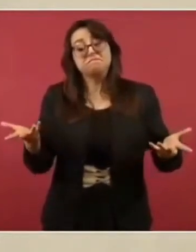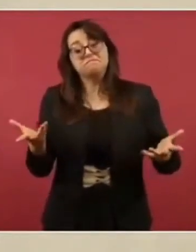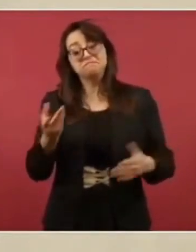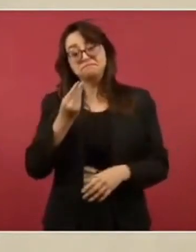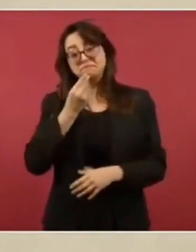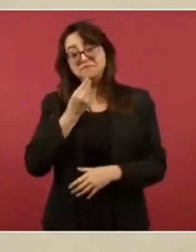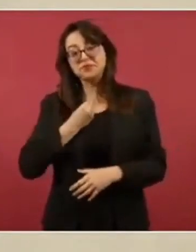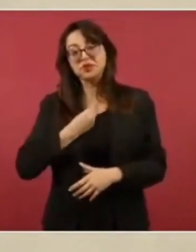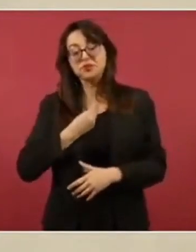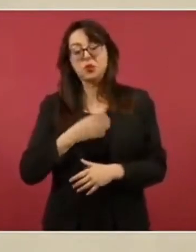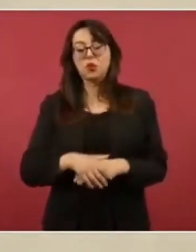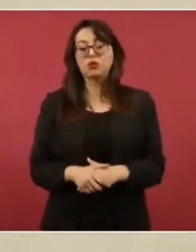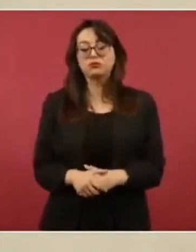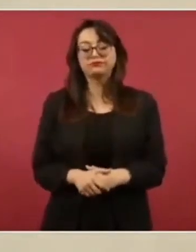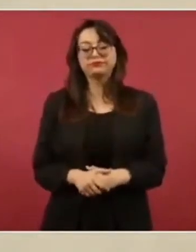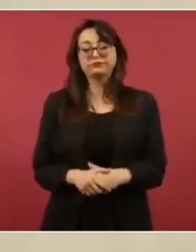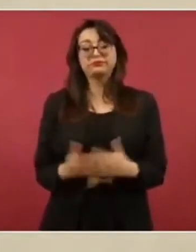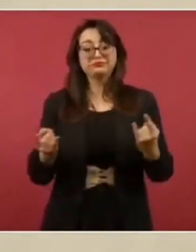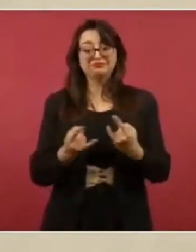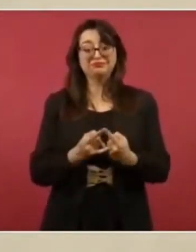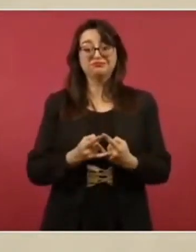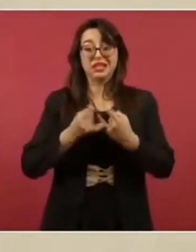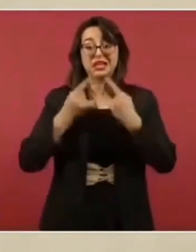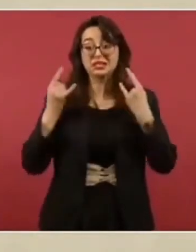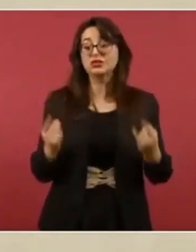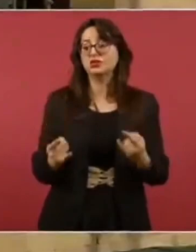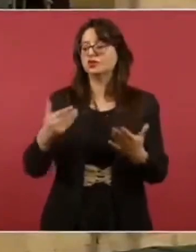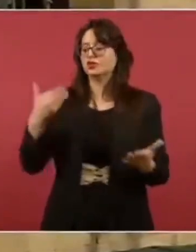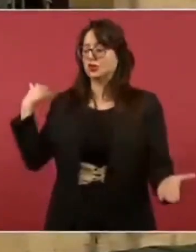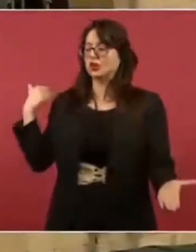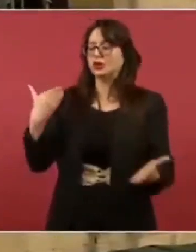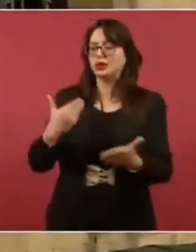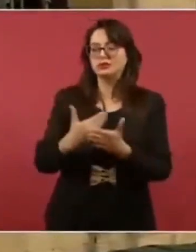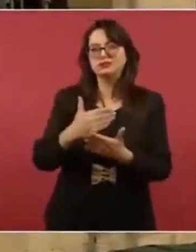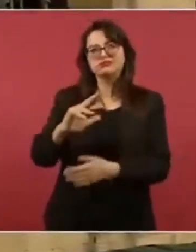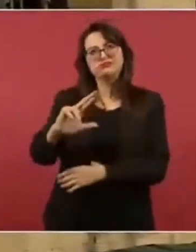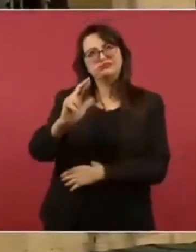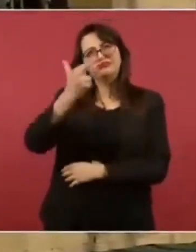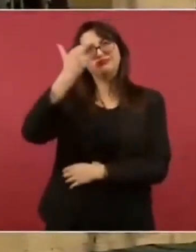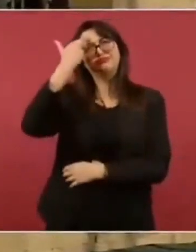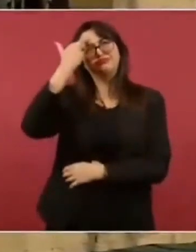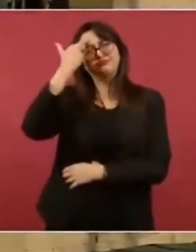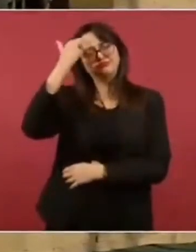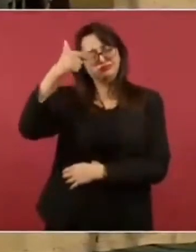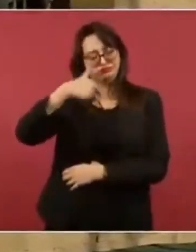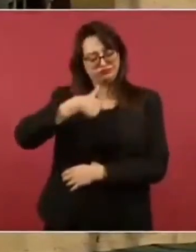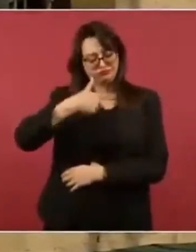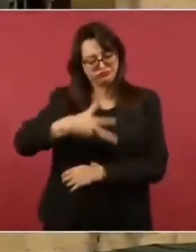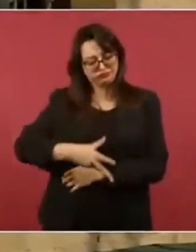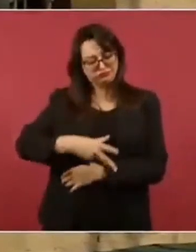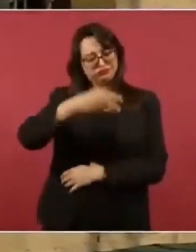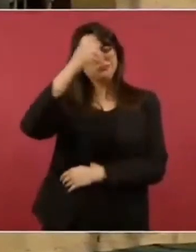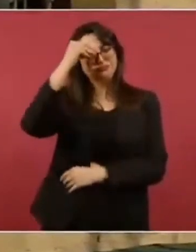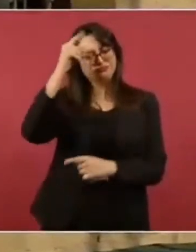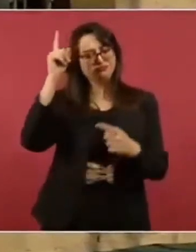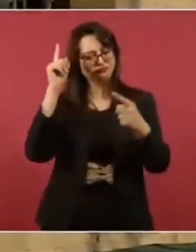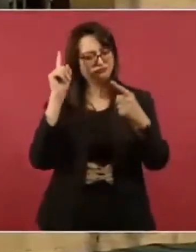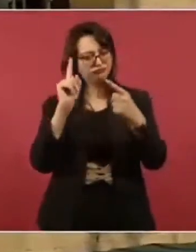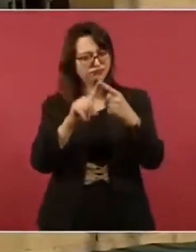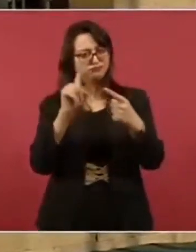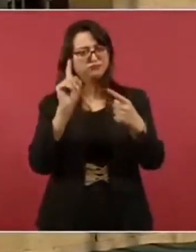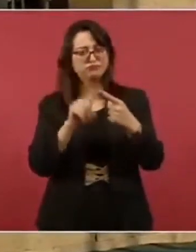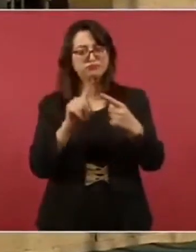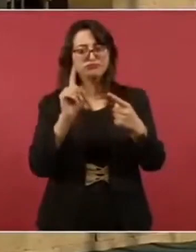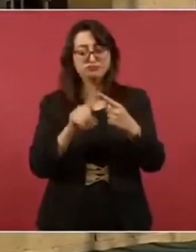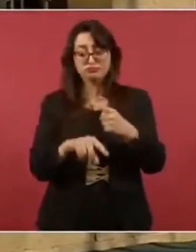solo con el pueblo, solo con el apoyo de las mayorías, se puede llevar a cabo